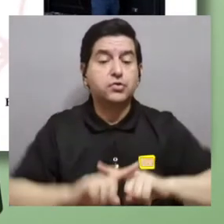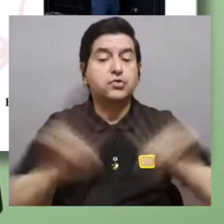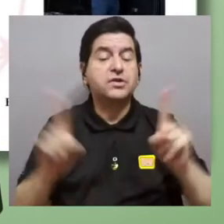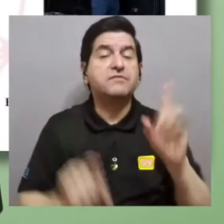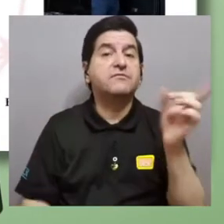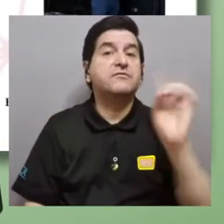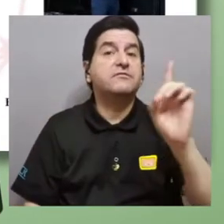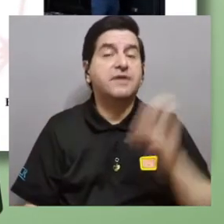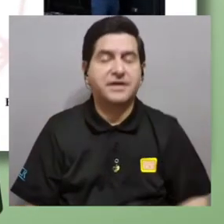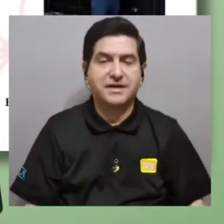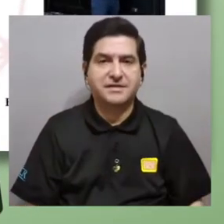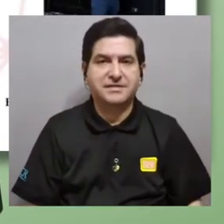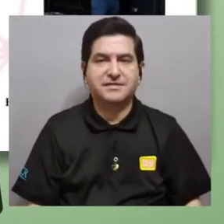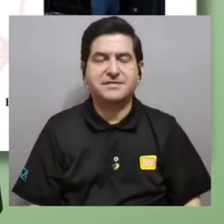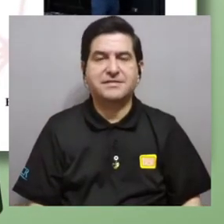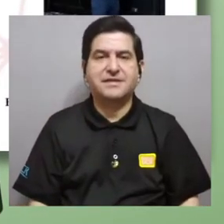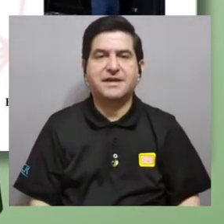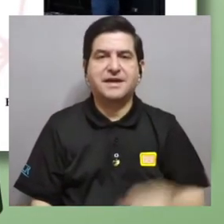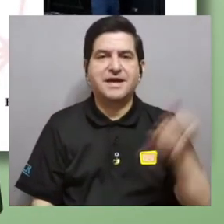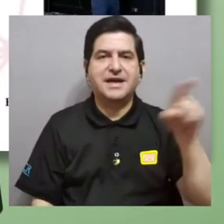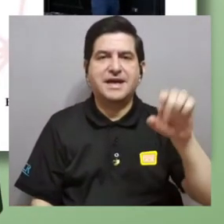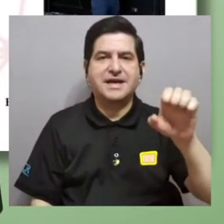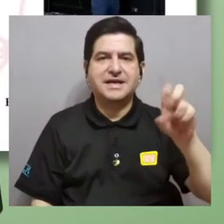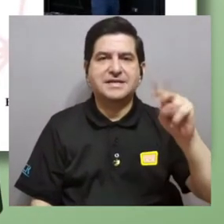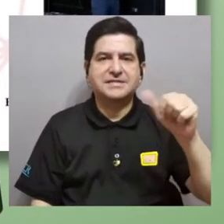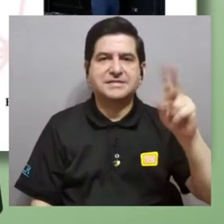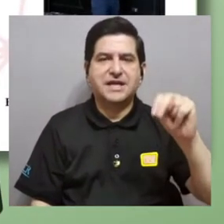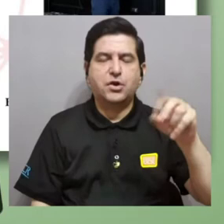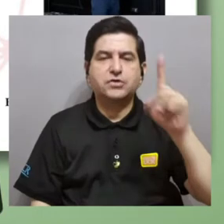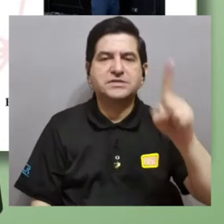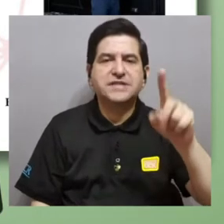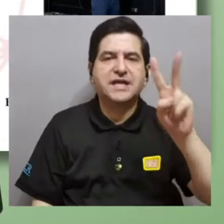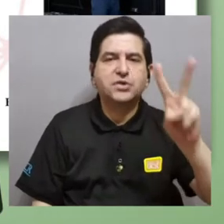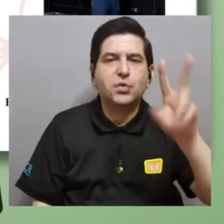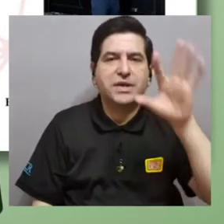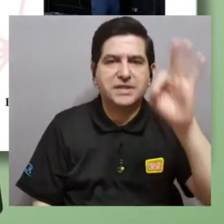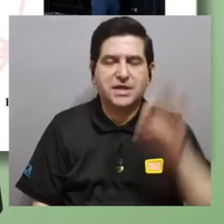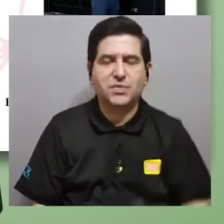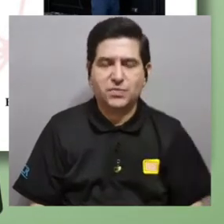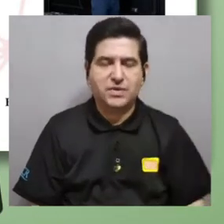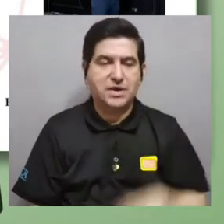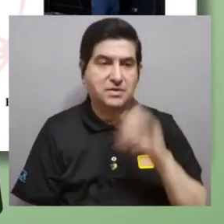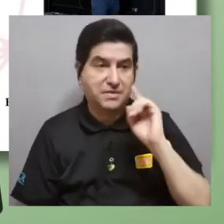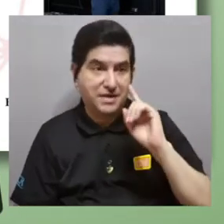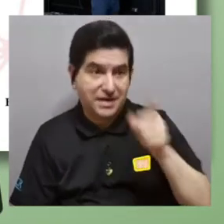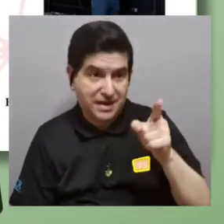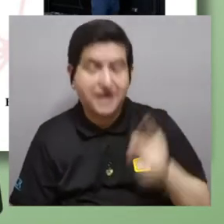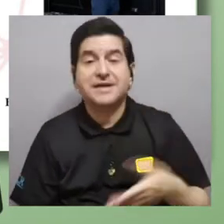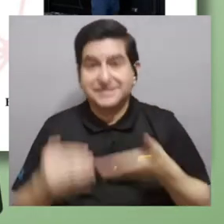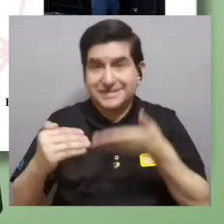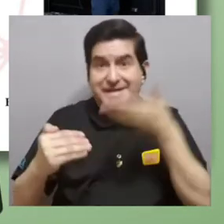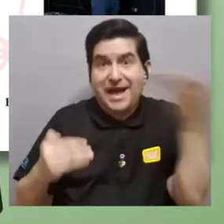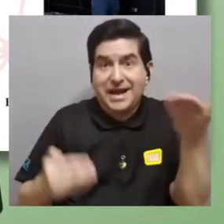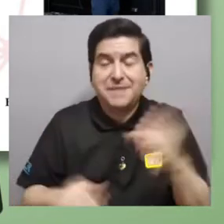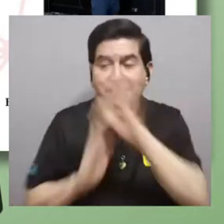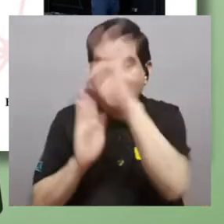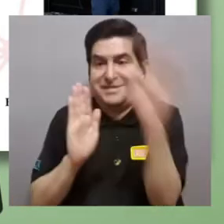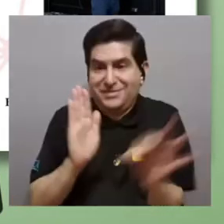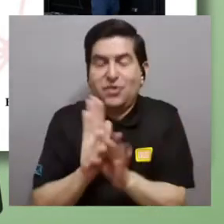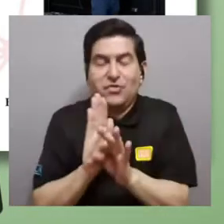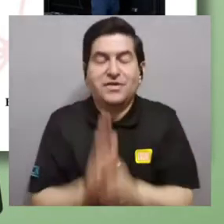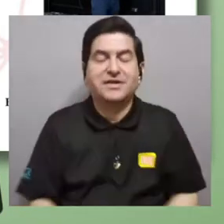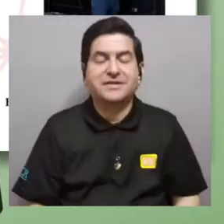metimos la parte diferente, el Xenon 129? El Xenon 129 es uno de esos